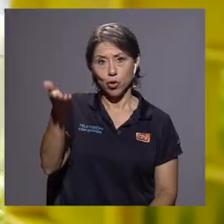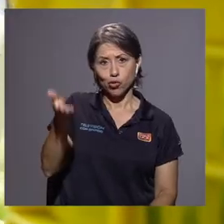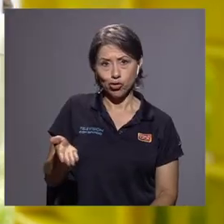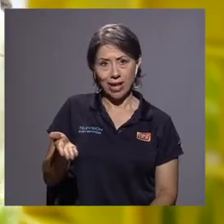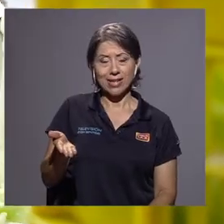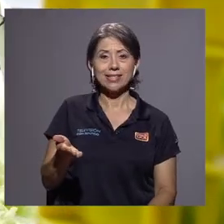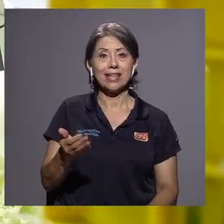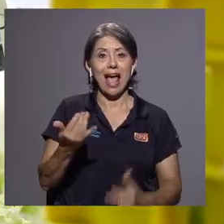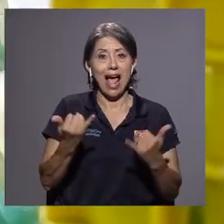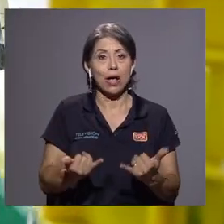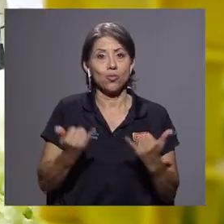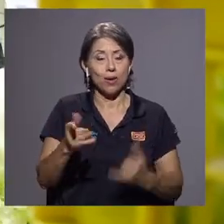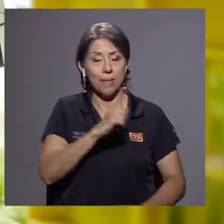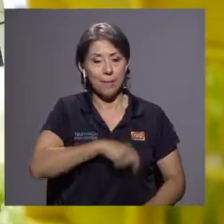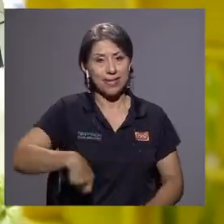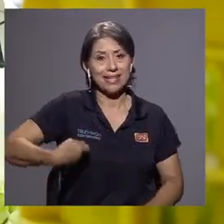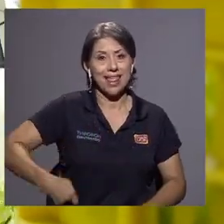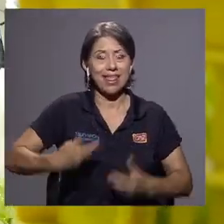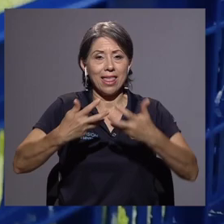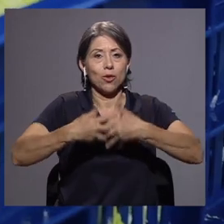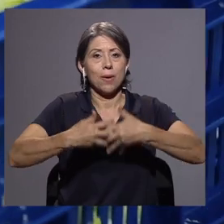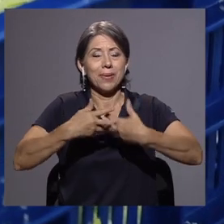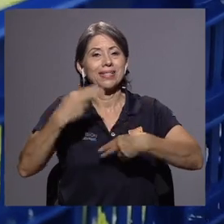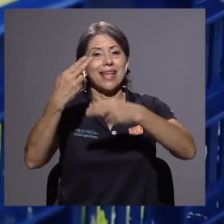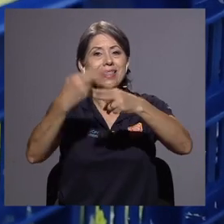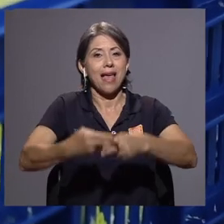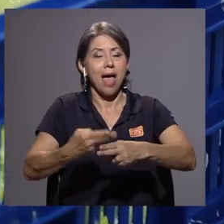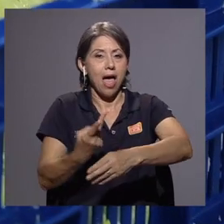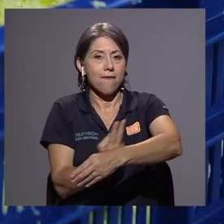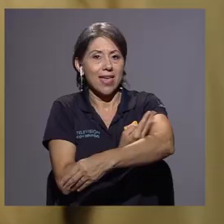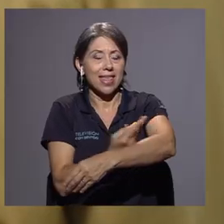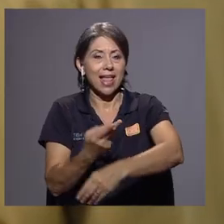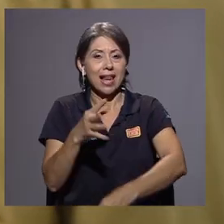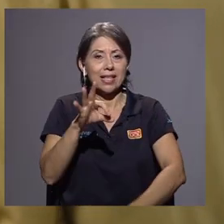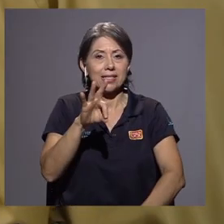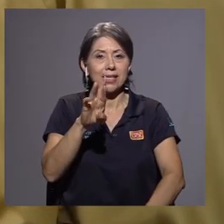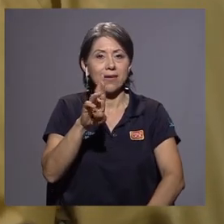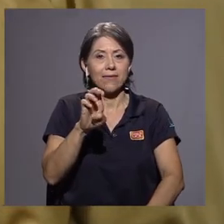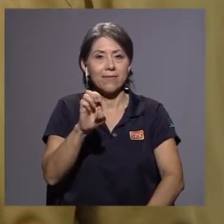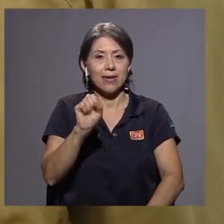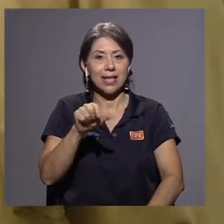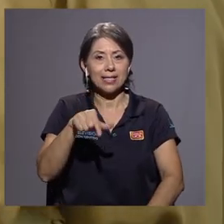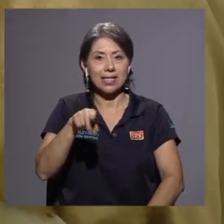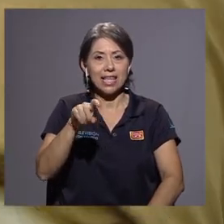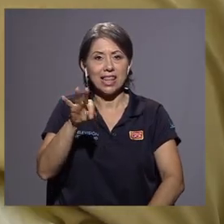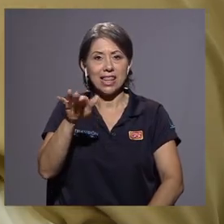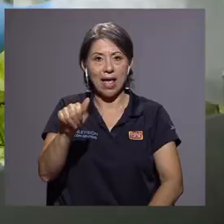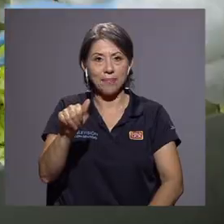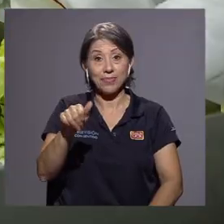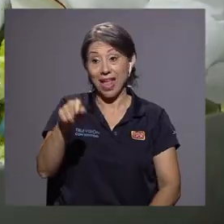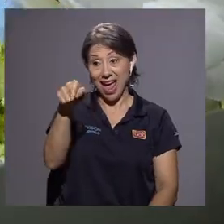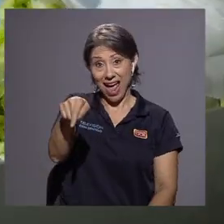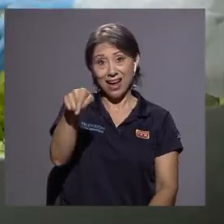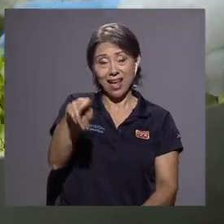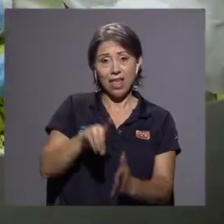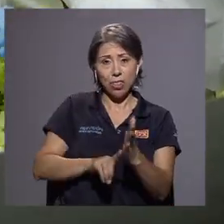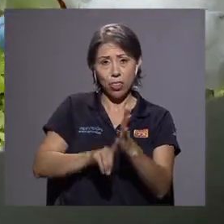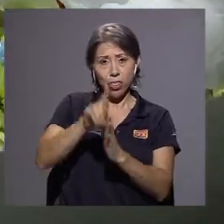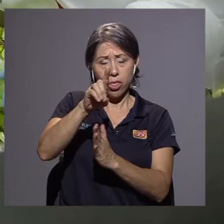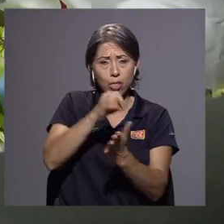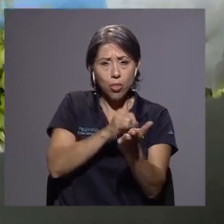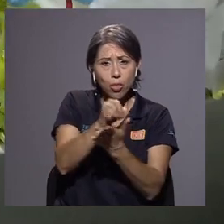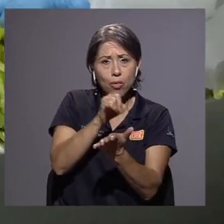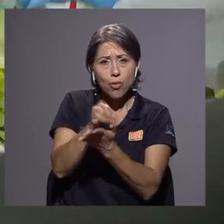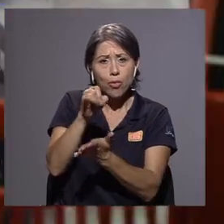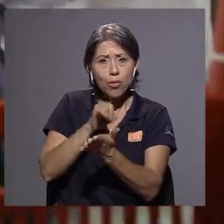González es el actual presidente de una empresa llamada Vegetales Fresquita, y precisamente acá desarrolló